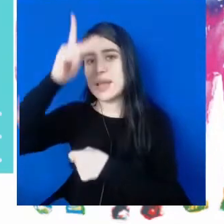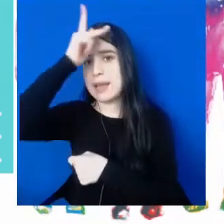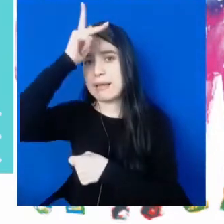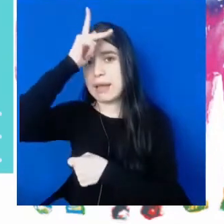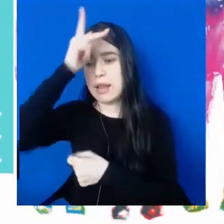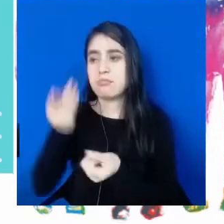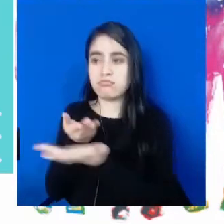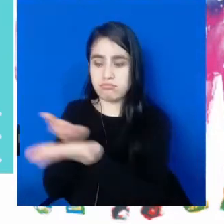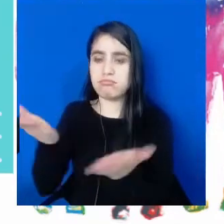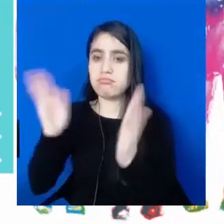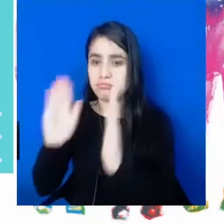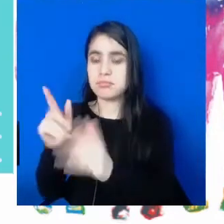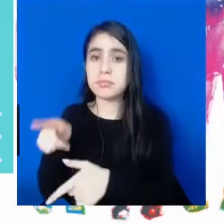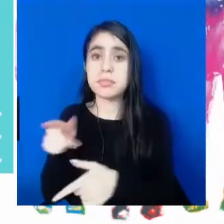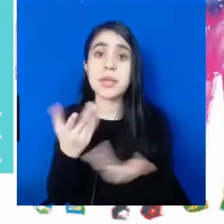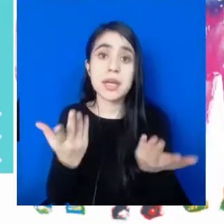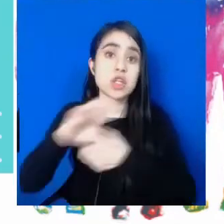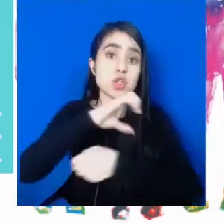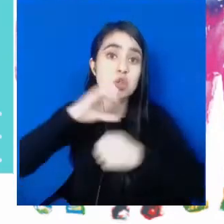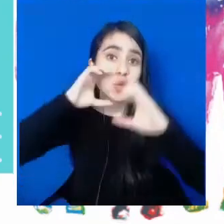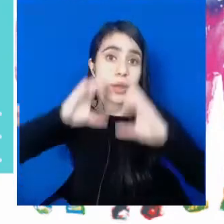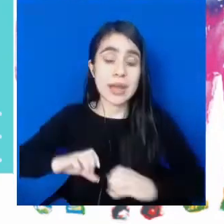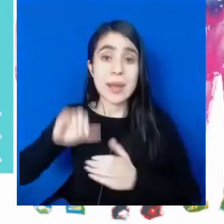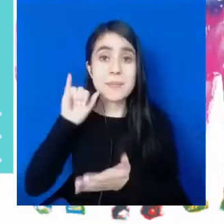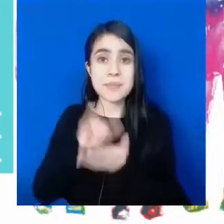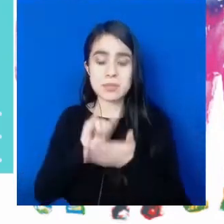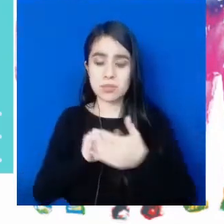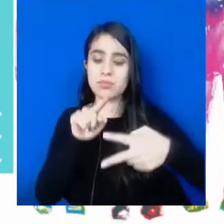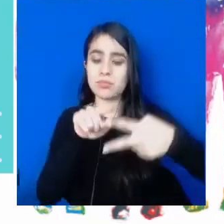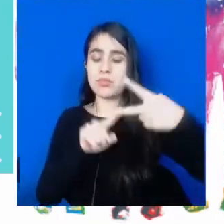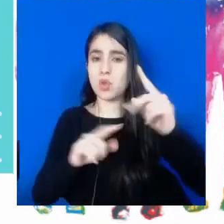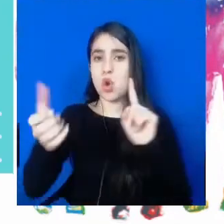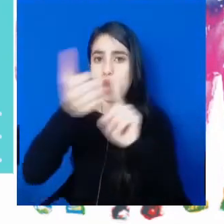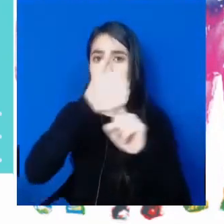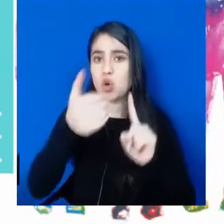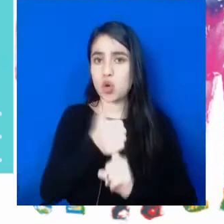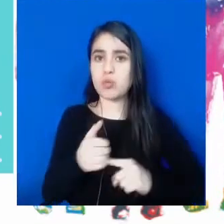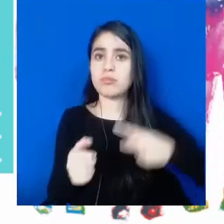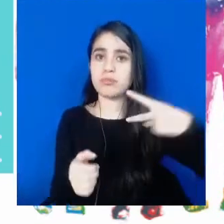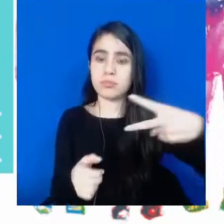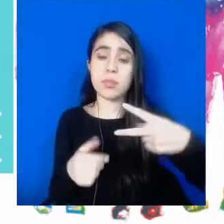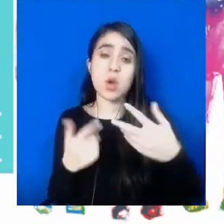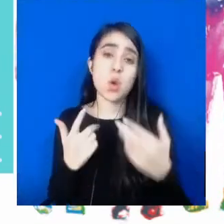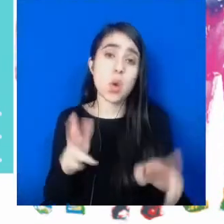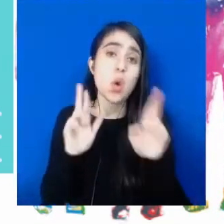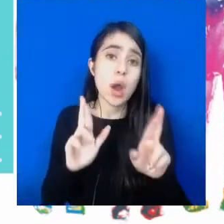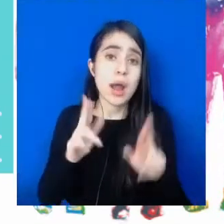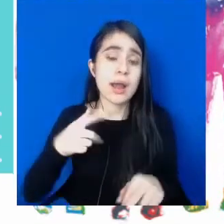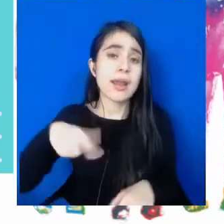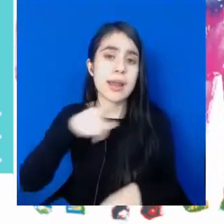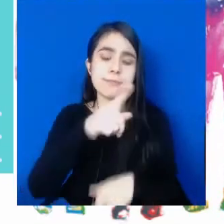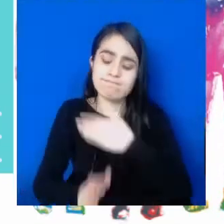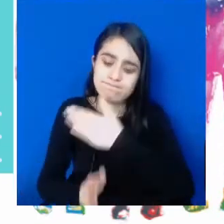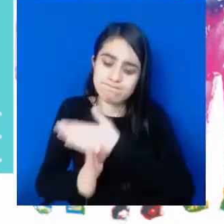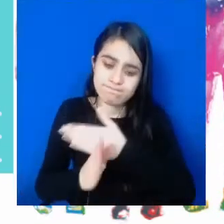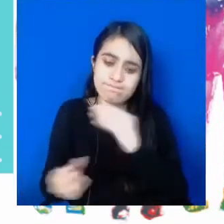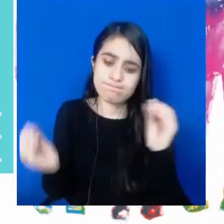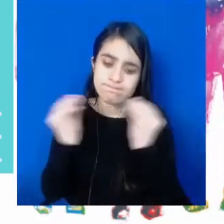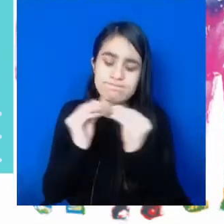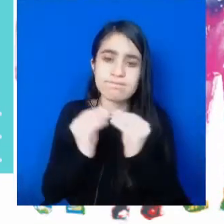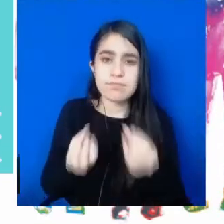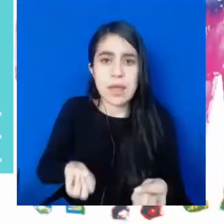localidad de Kenia. Estimados ciudadanos, esos son nuestros dos grandes logros. Esperamos con ello